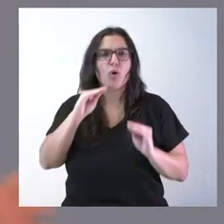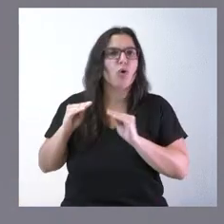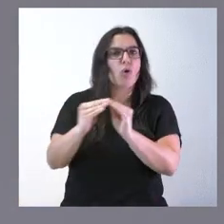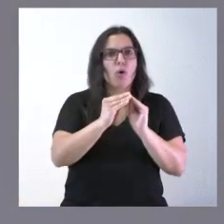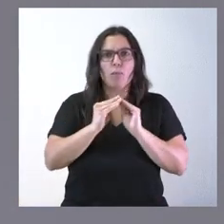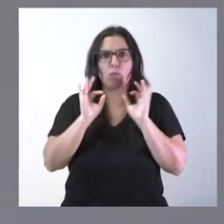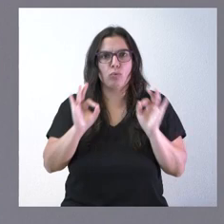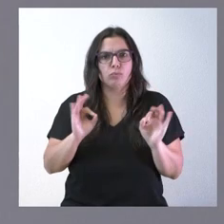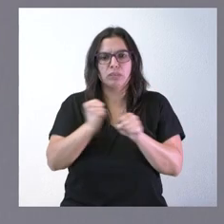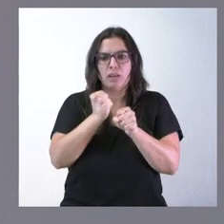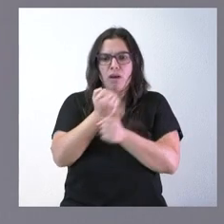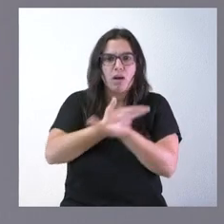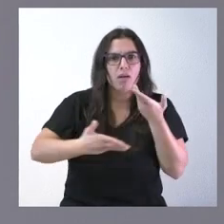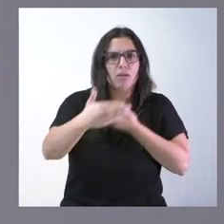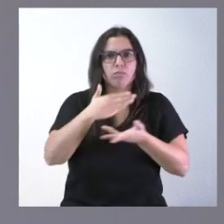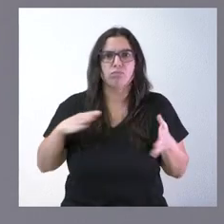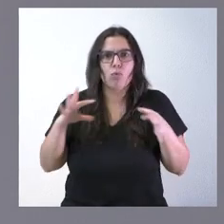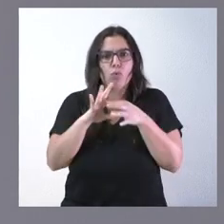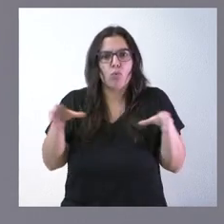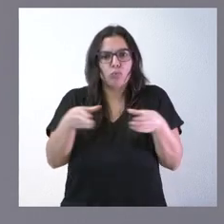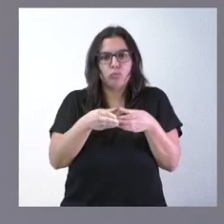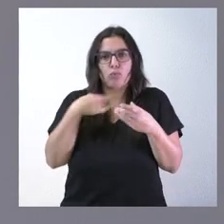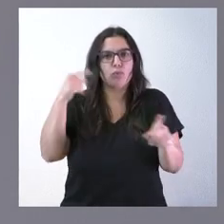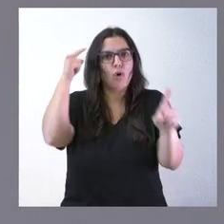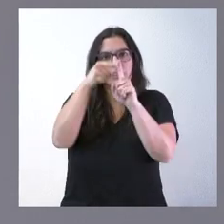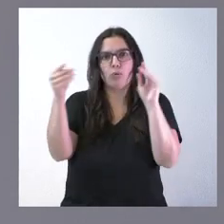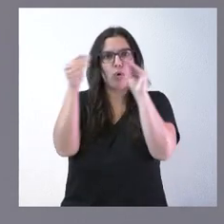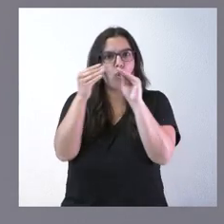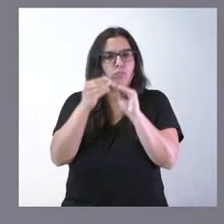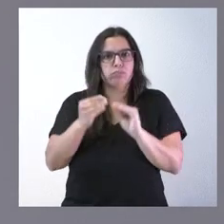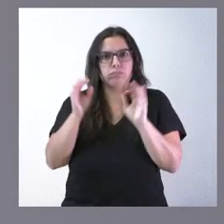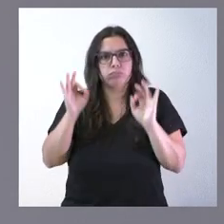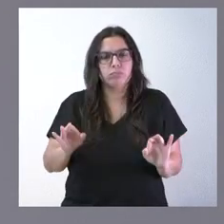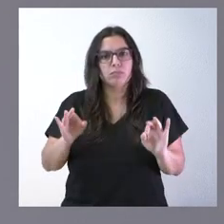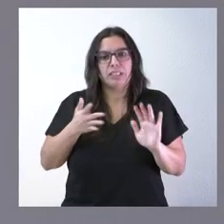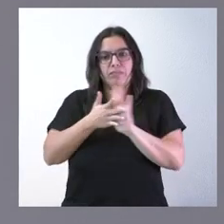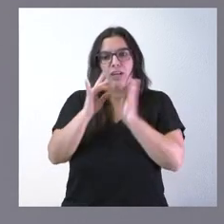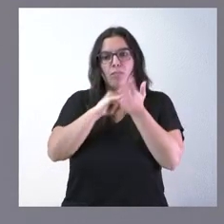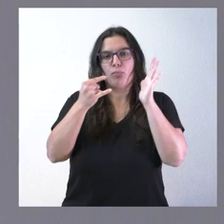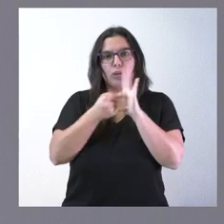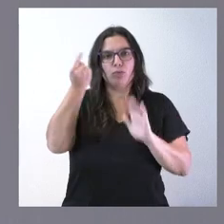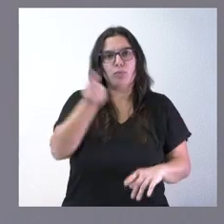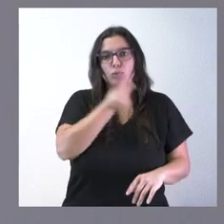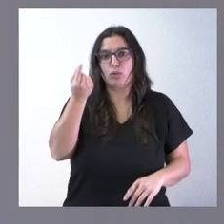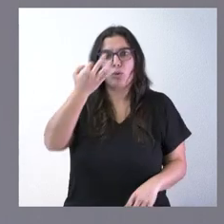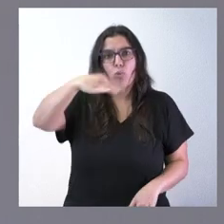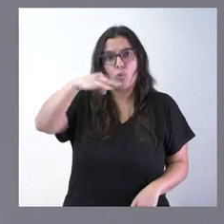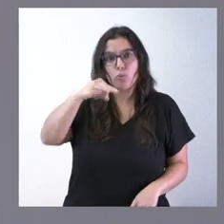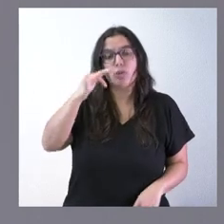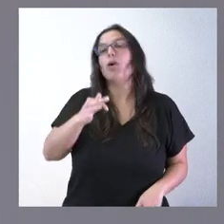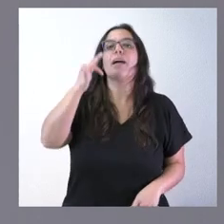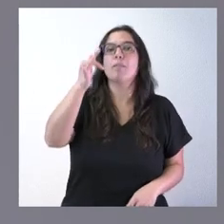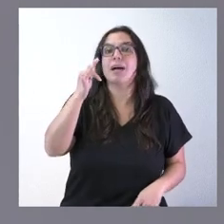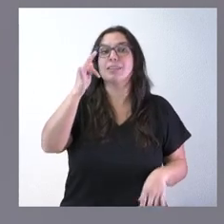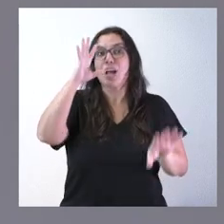conjuntamente y el Gobierno trabaja con los objetivos en común y por tanto hablamos de un proyecto de presupuestos únicos que además es coherente con lo que siempre